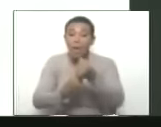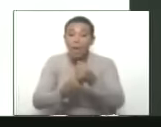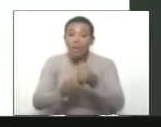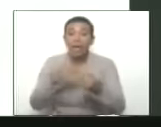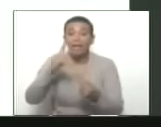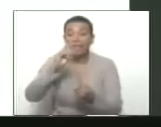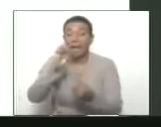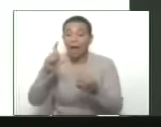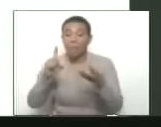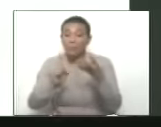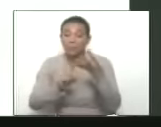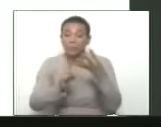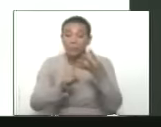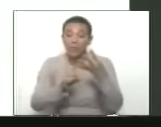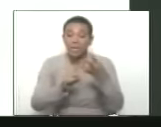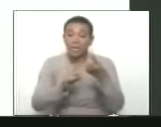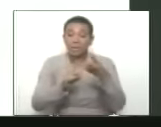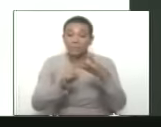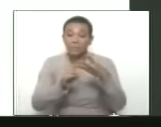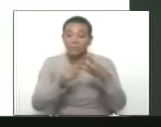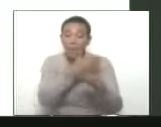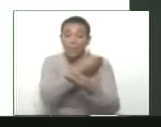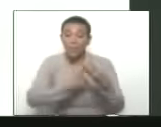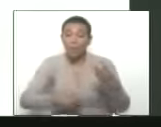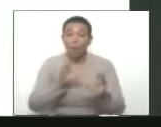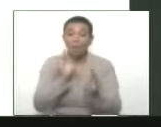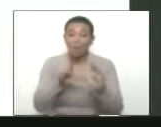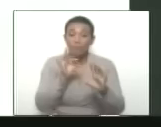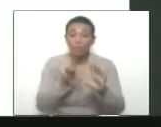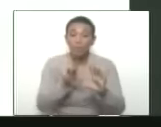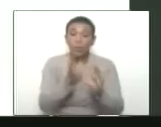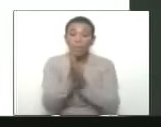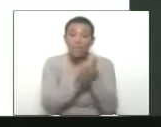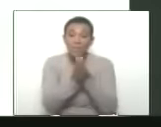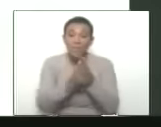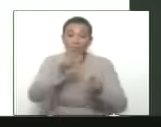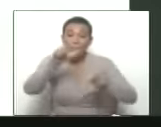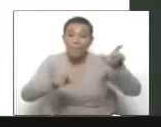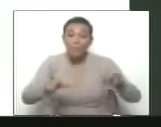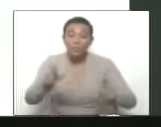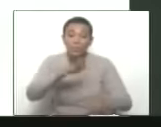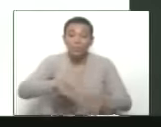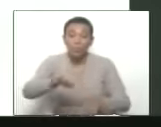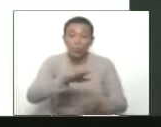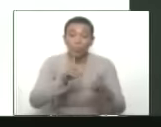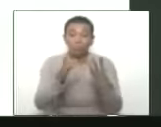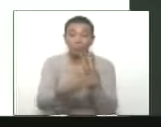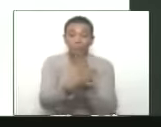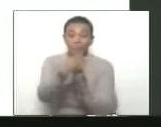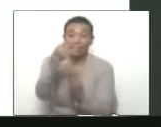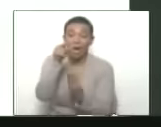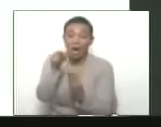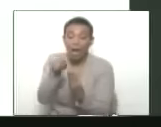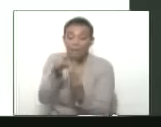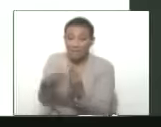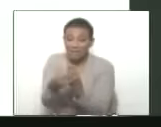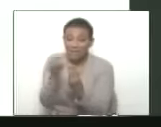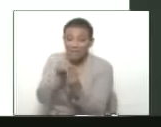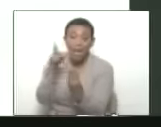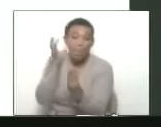Delis Álvarez, y la presidenta del Fondo Nacional de Emprendimiento del país, Marjorie Bargiela.